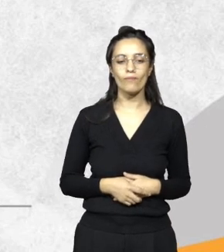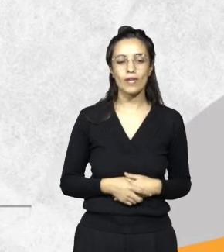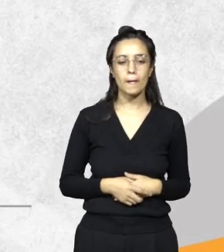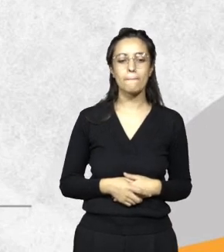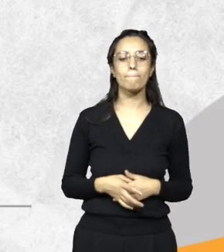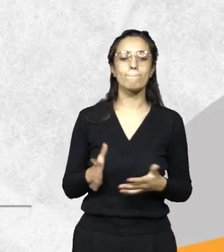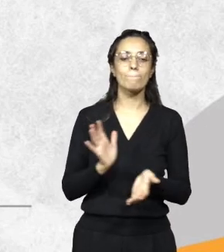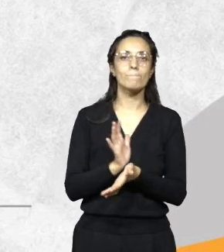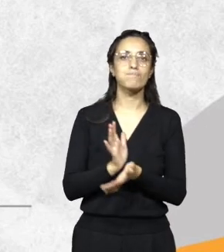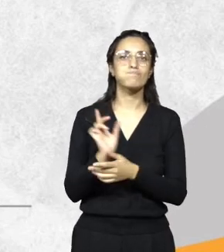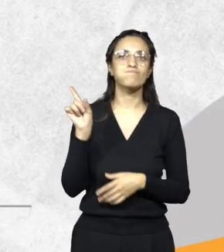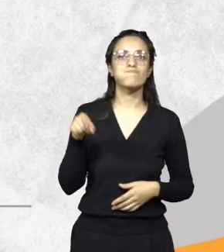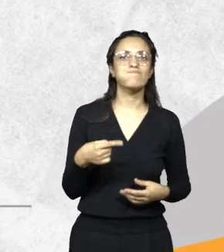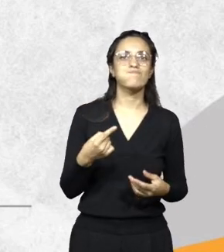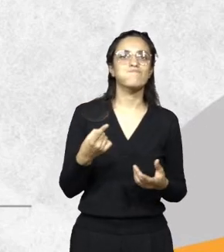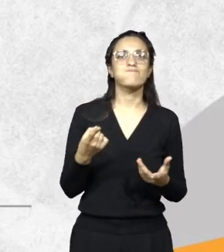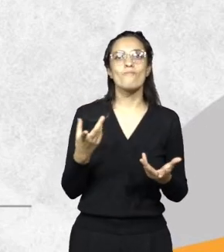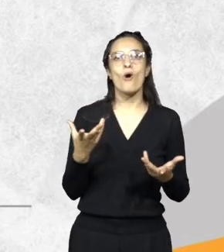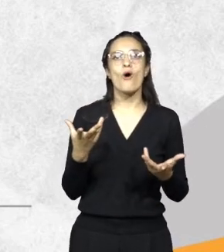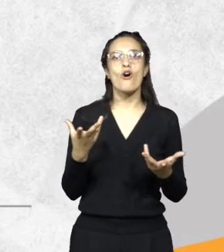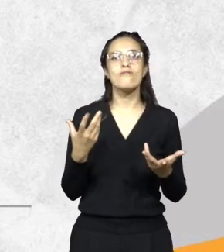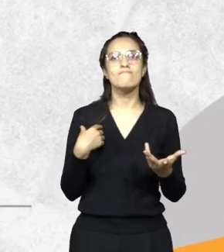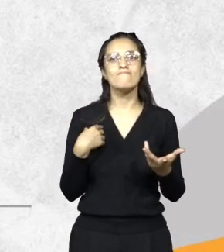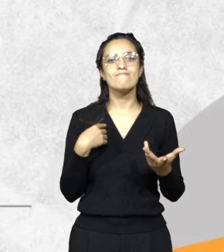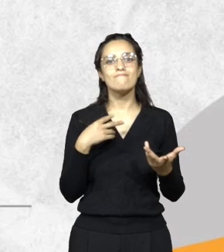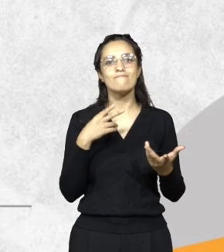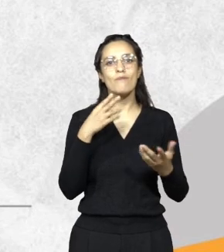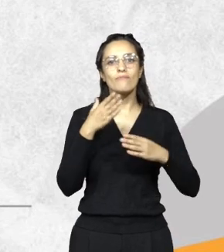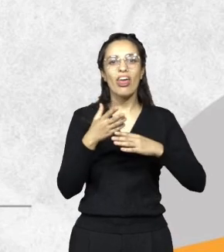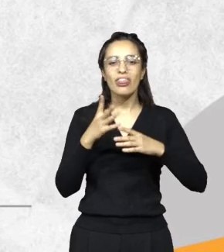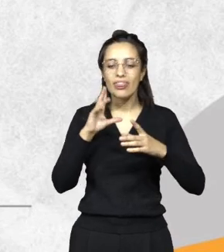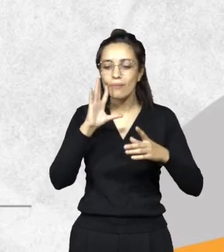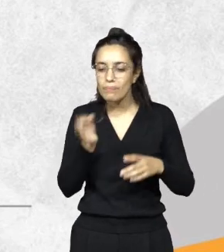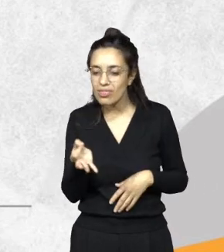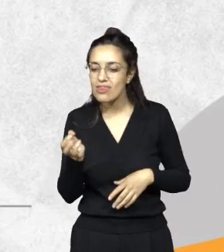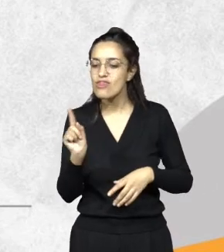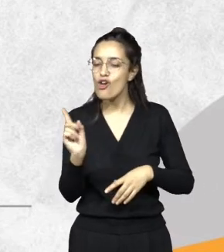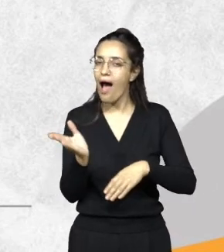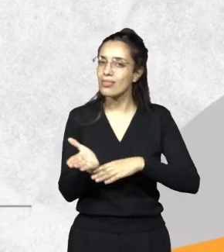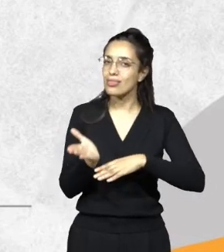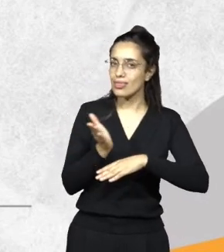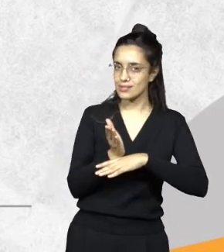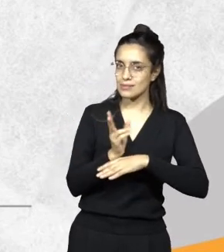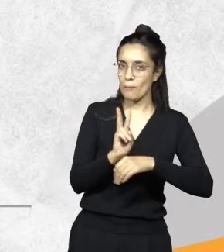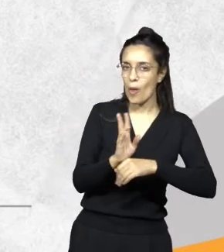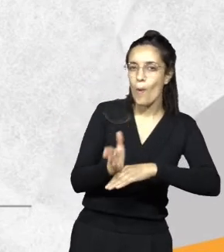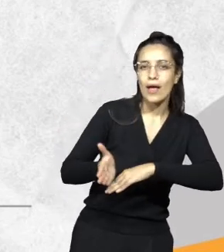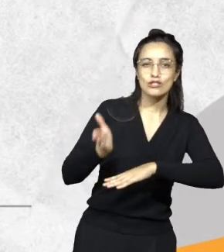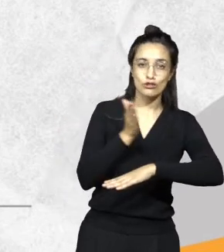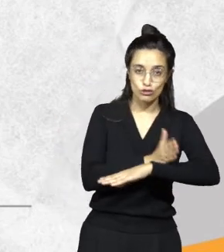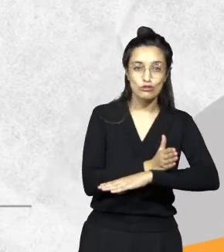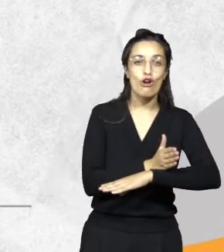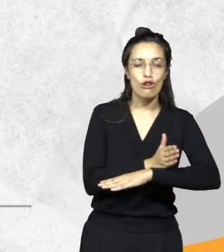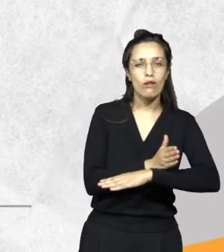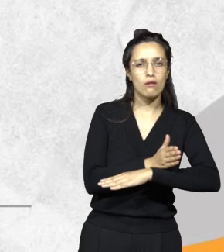el no seguir detectando, sino ir un poquito antes, hacer un poquito de prevención, un poquito de probabilidad.